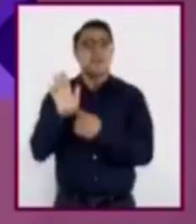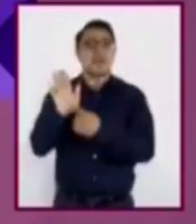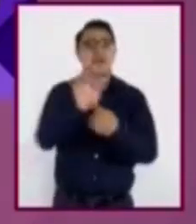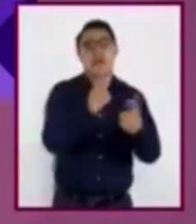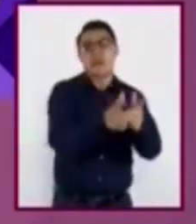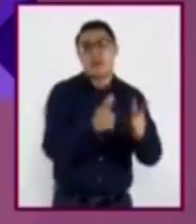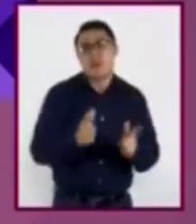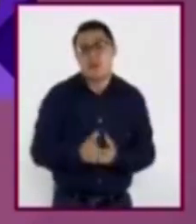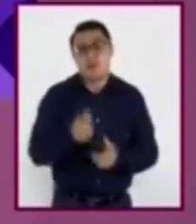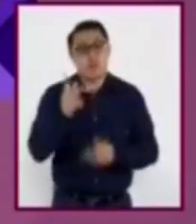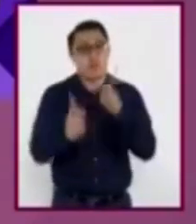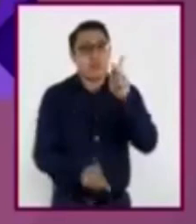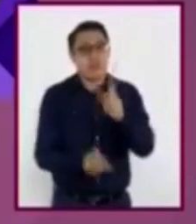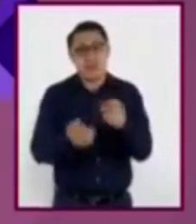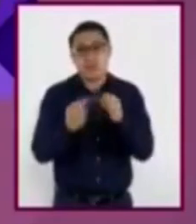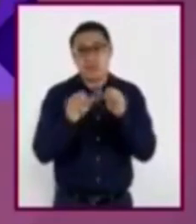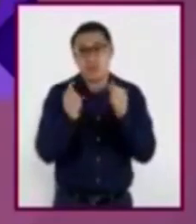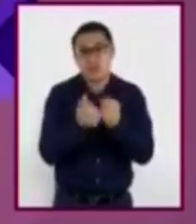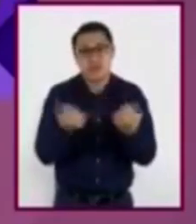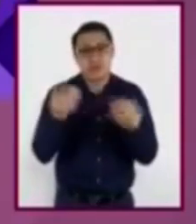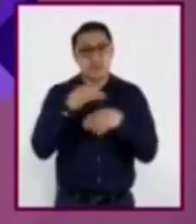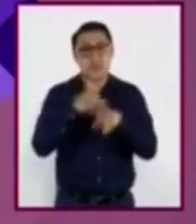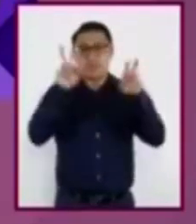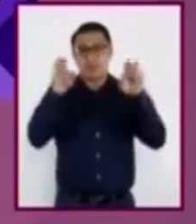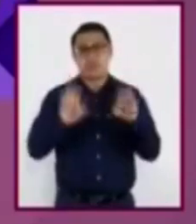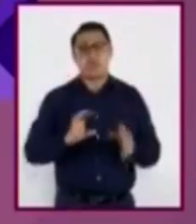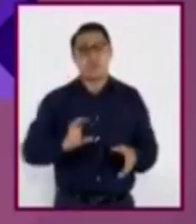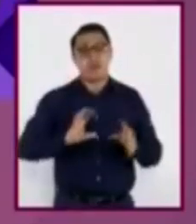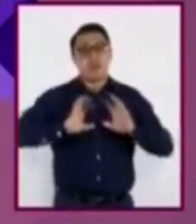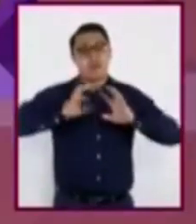lo que pensamos acerca del cuidado del medio ambiente.